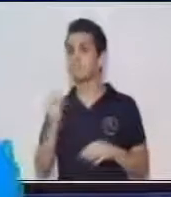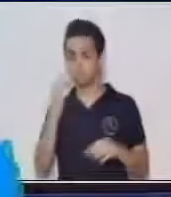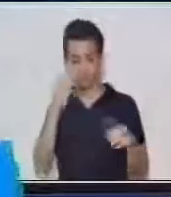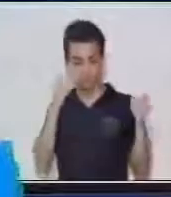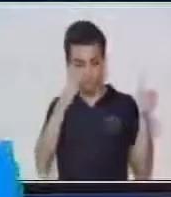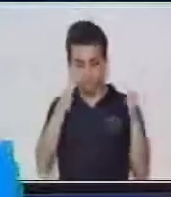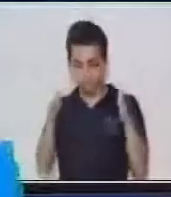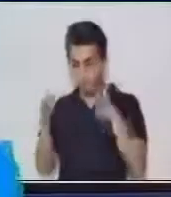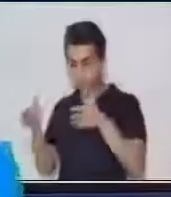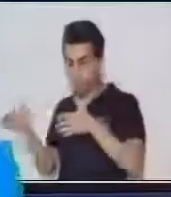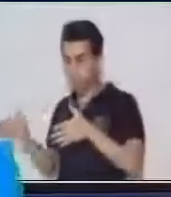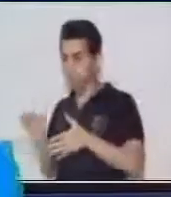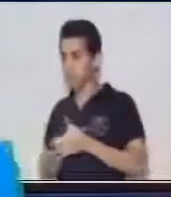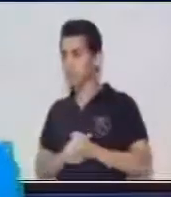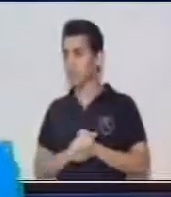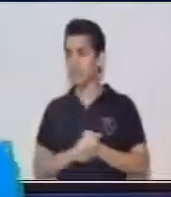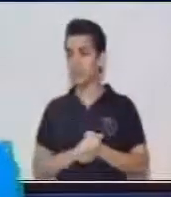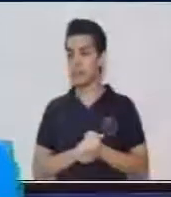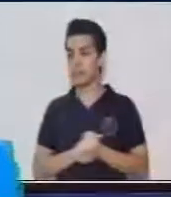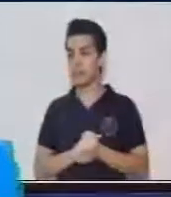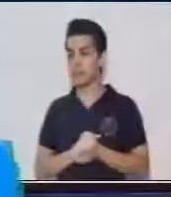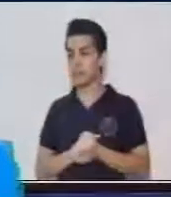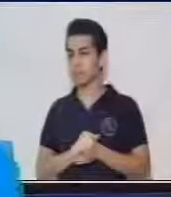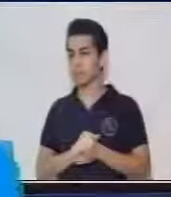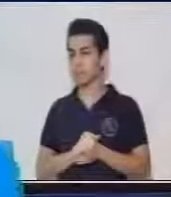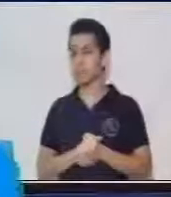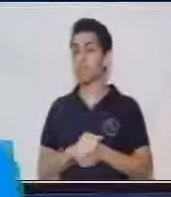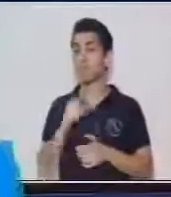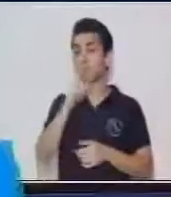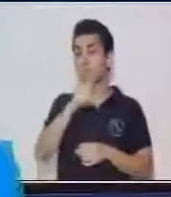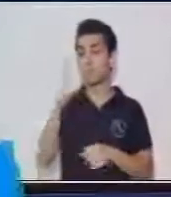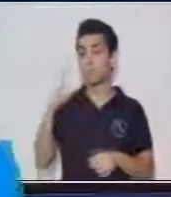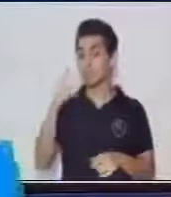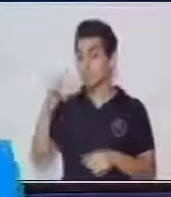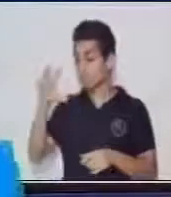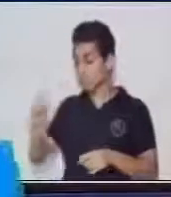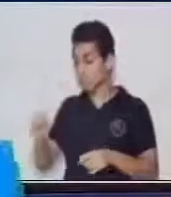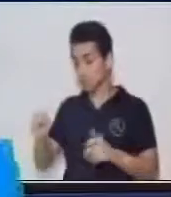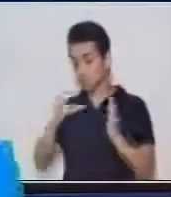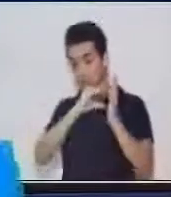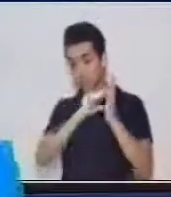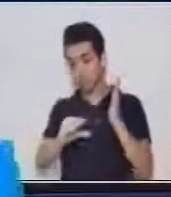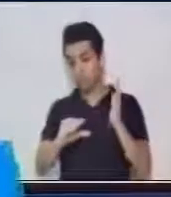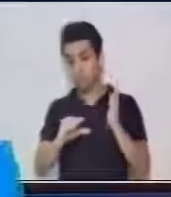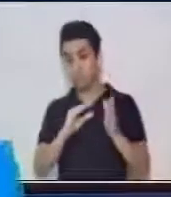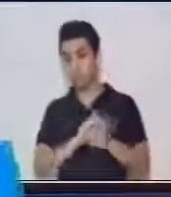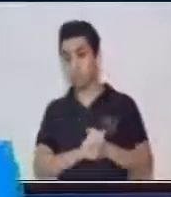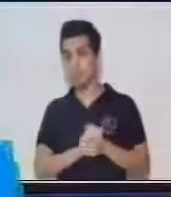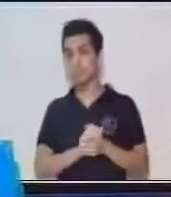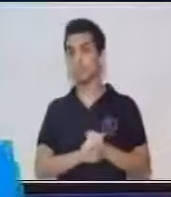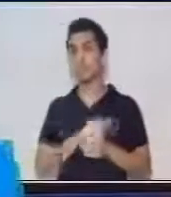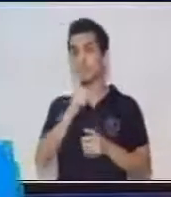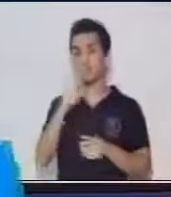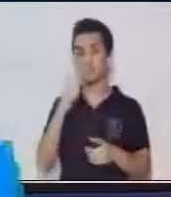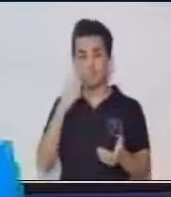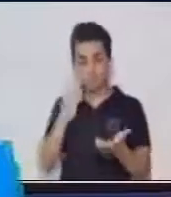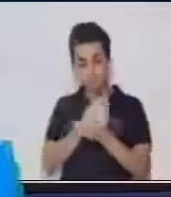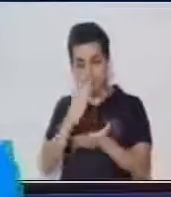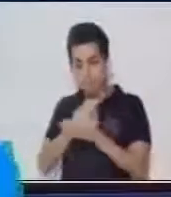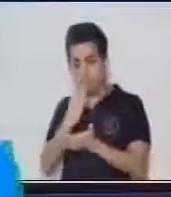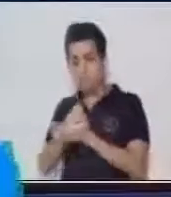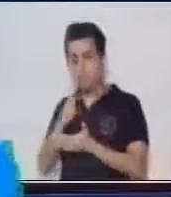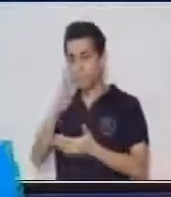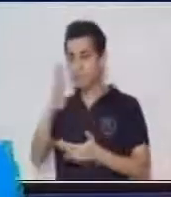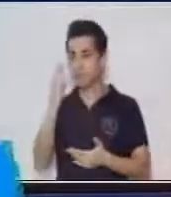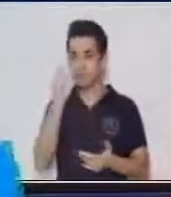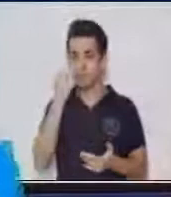está realizando. Si usted está refiriéndose a un texto, debe de anotar esa bibliografía. Hoy en día se